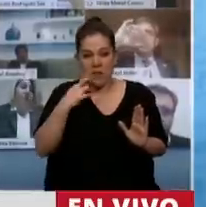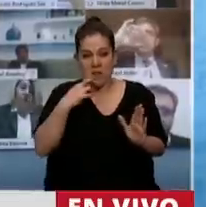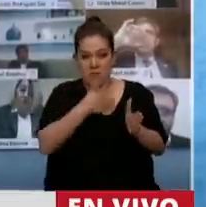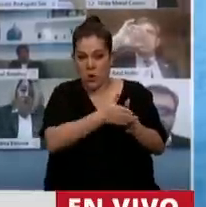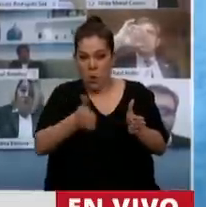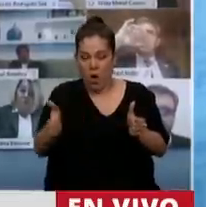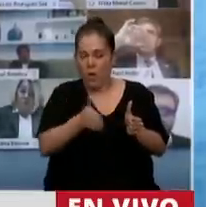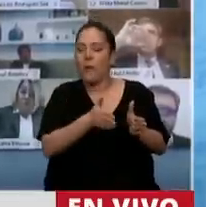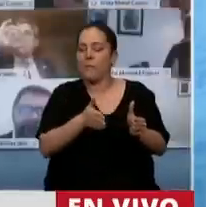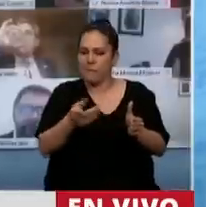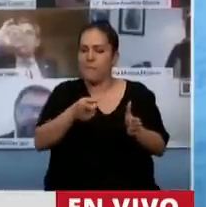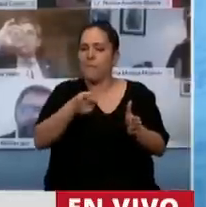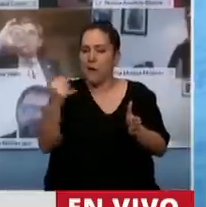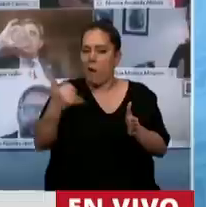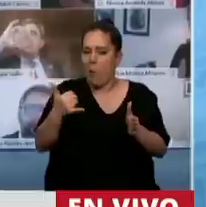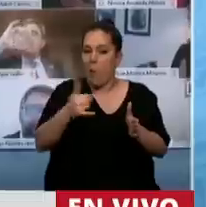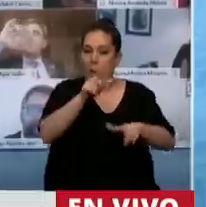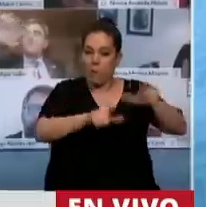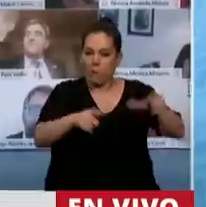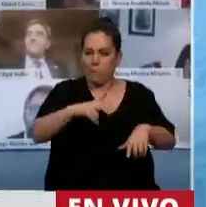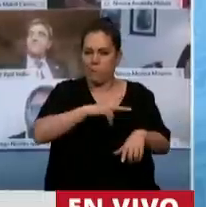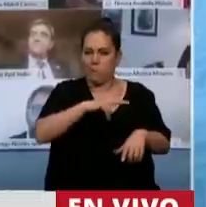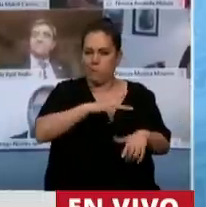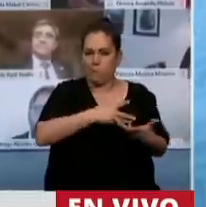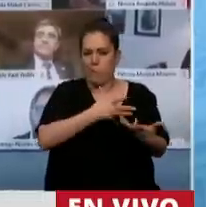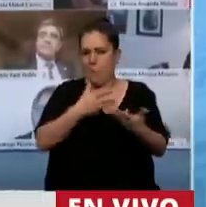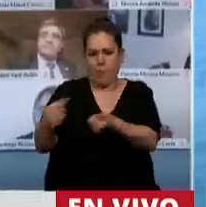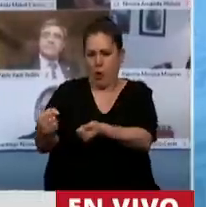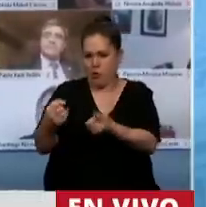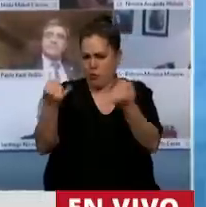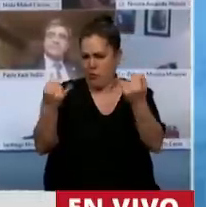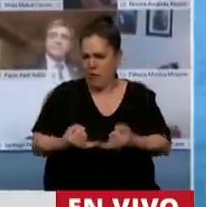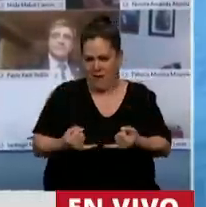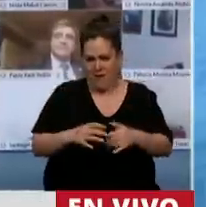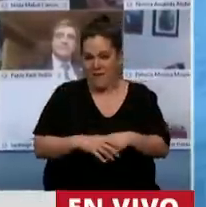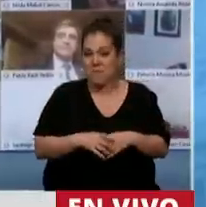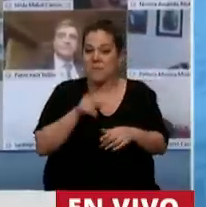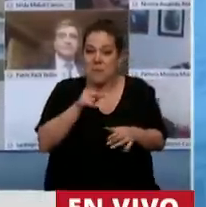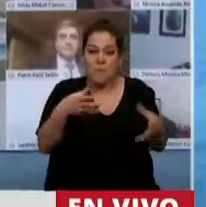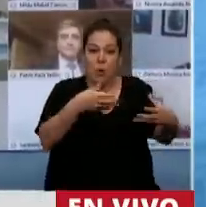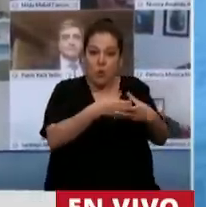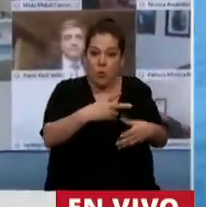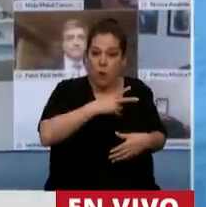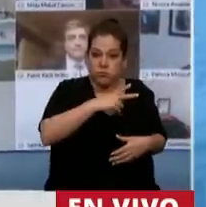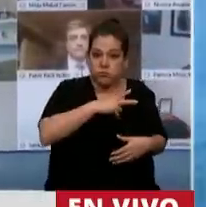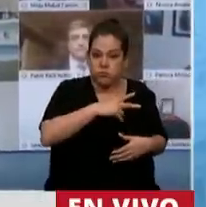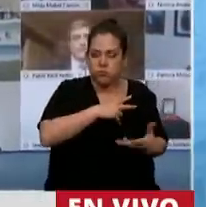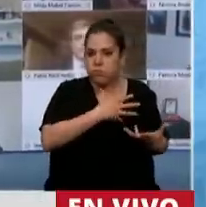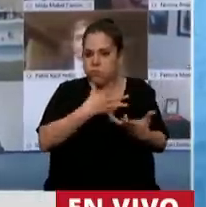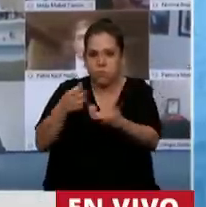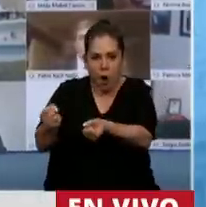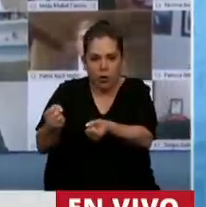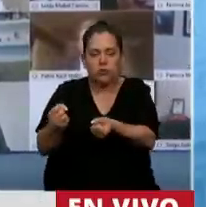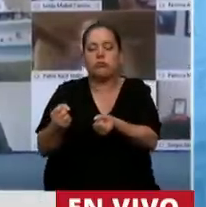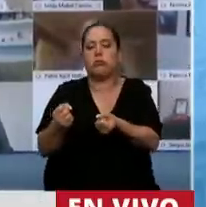tuvieron el apoyo de esos grupos poderosos. Pero con el apoyo de esos grupos poderosos, desde